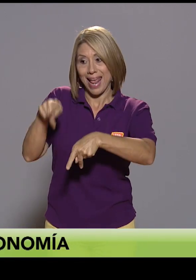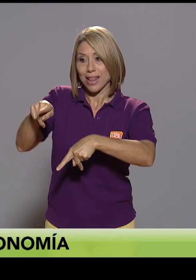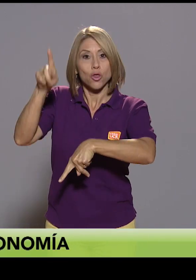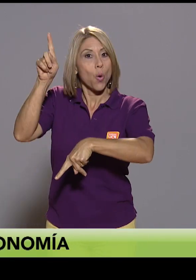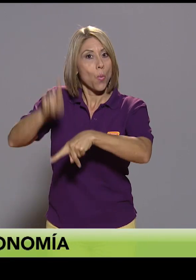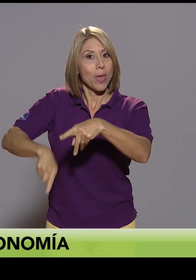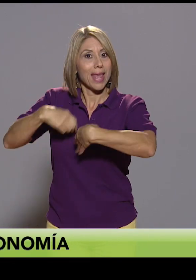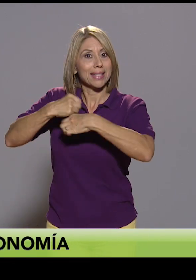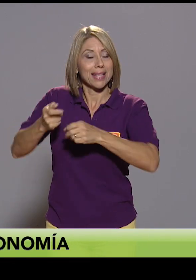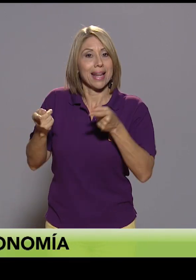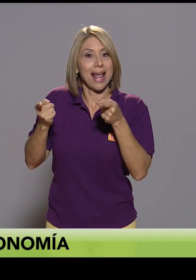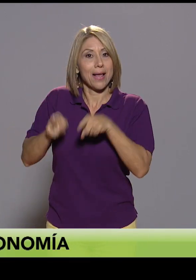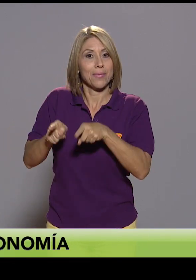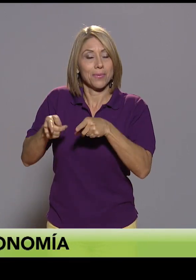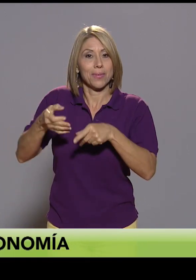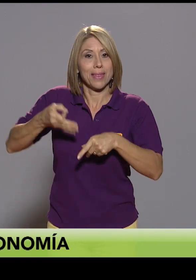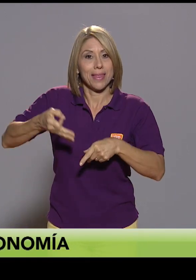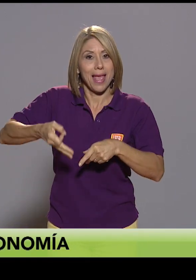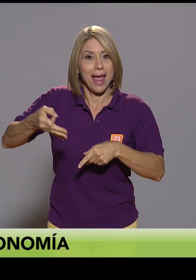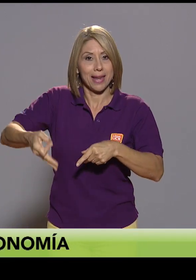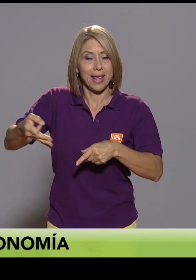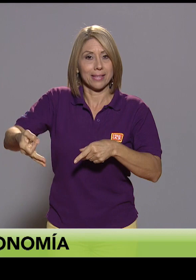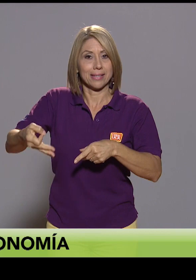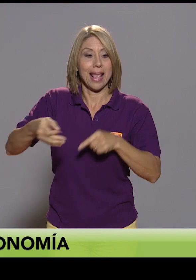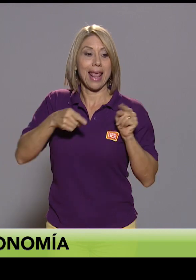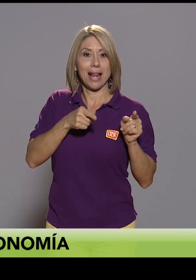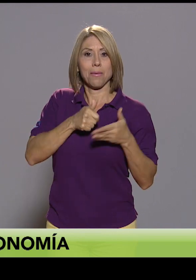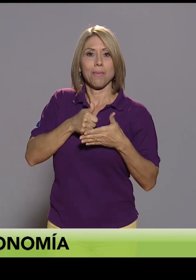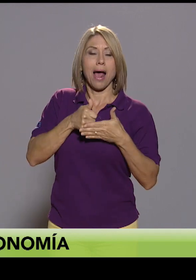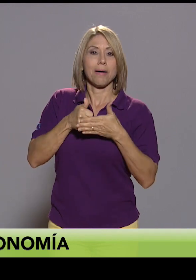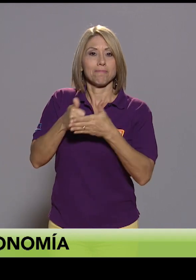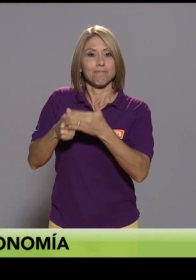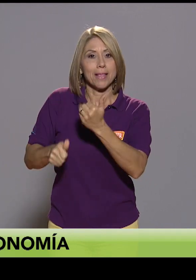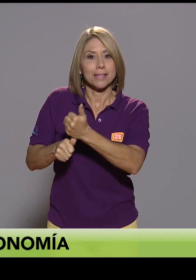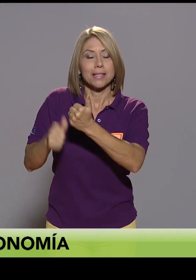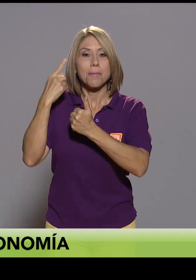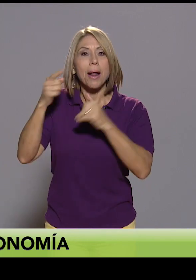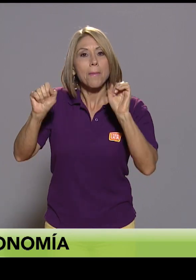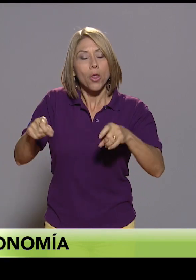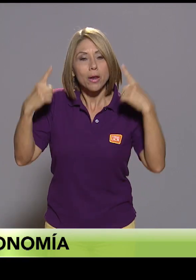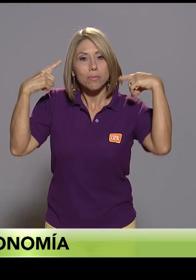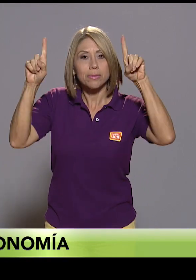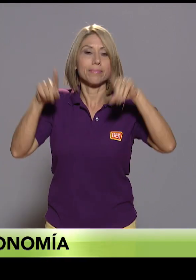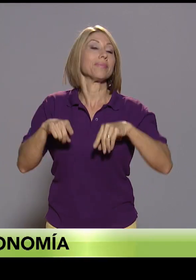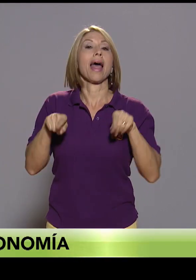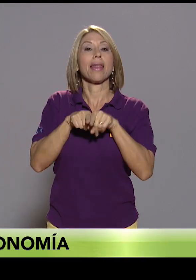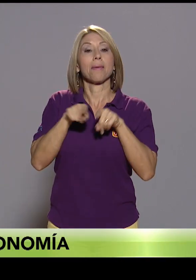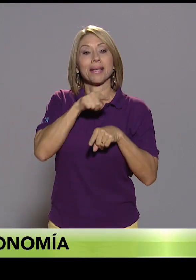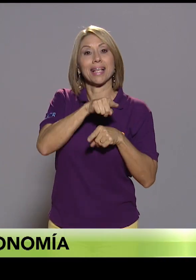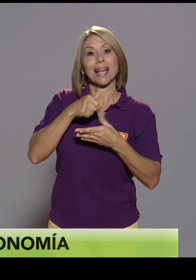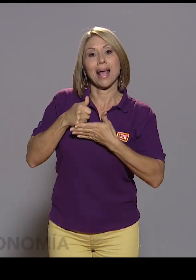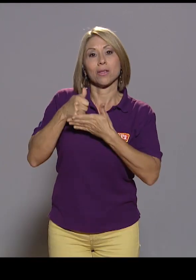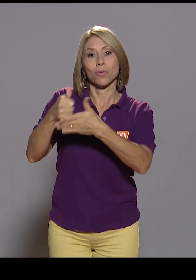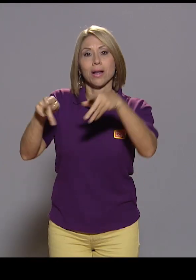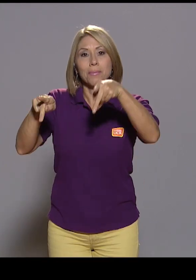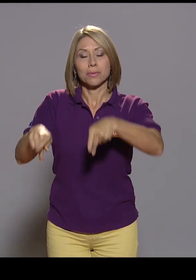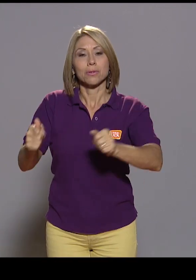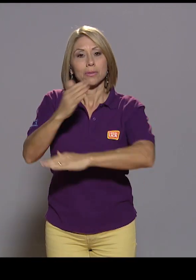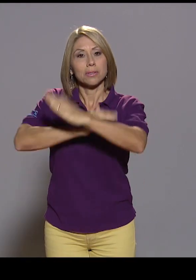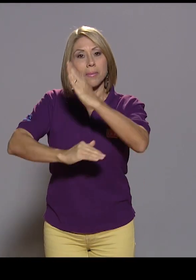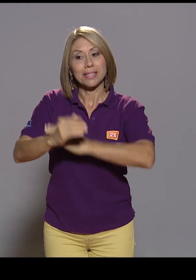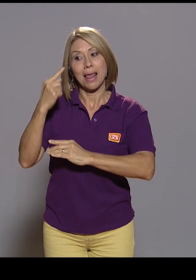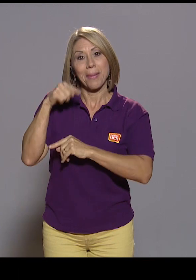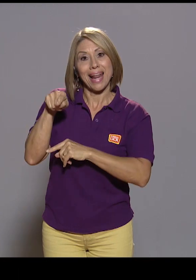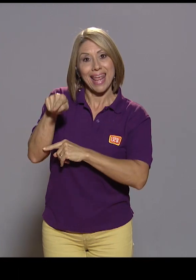diaria a poder hacerlas o concretarlas. Además, va a ayudar a la persona con discapacidad a poder ejecutar su